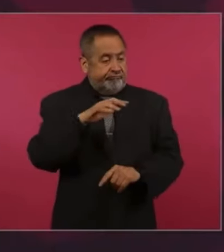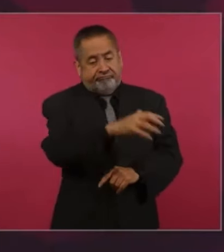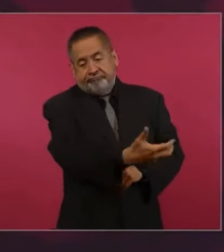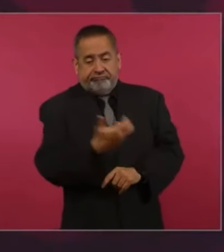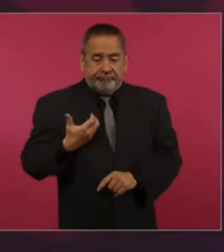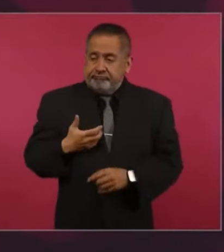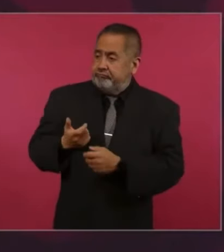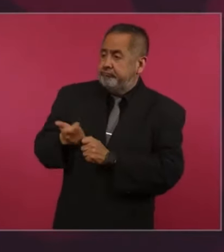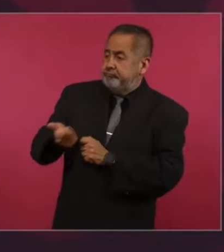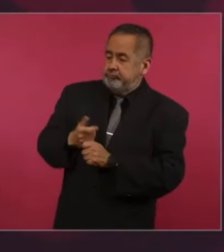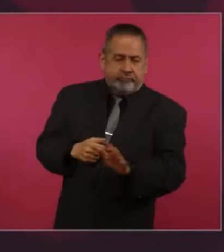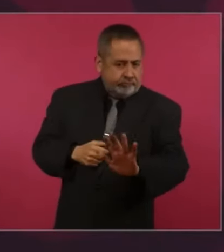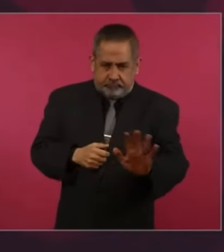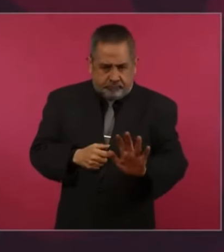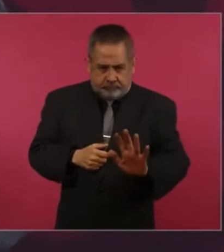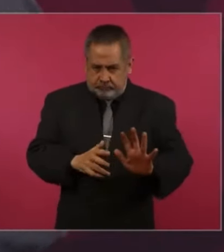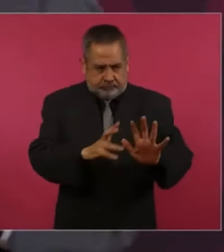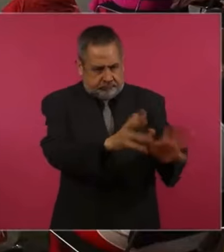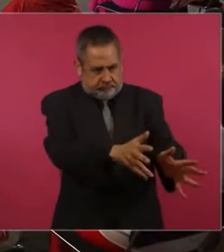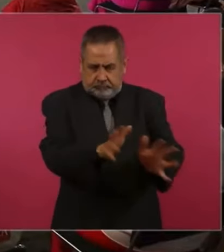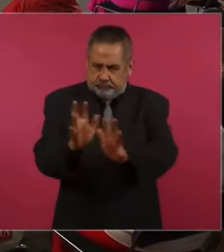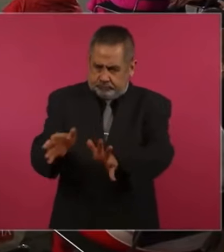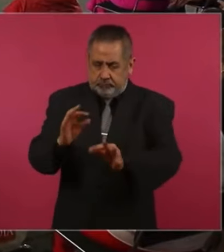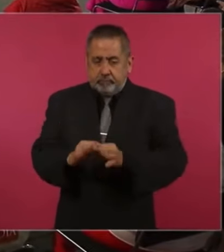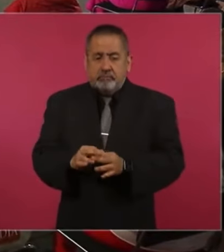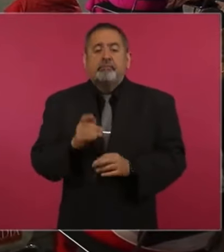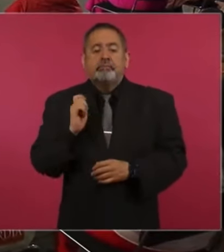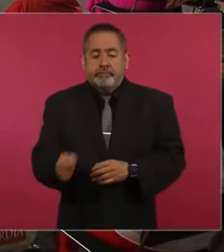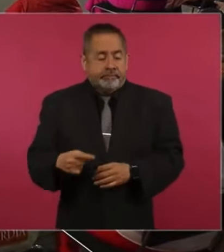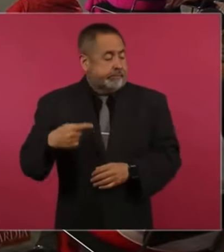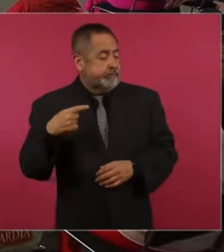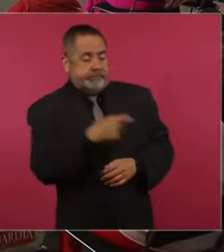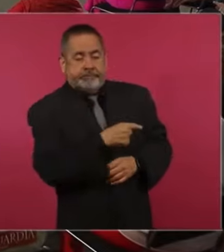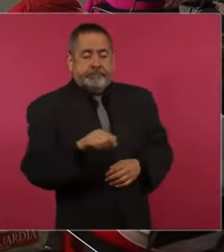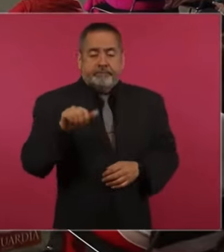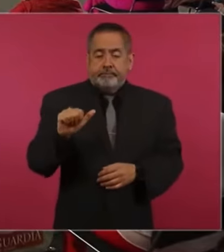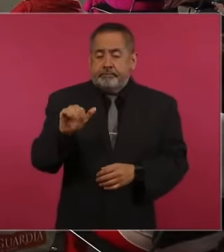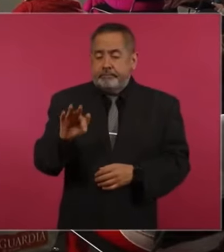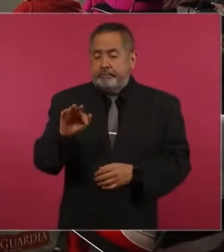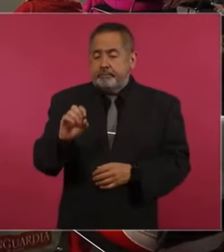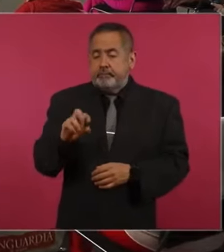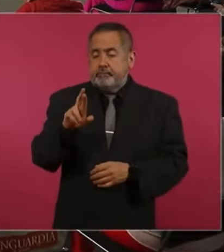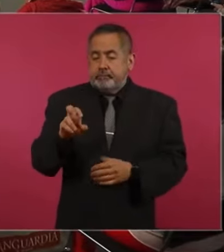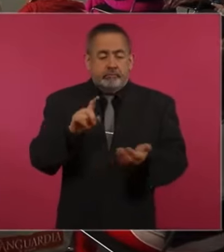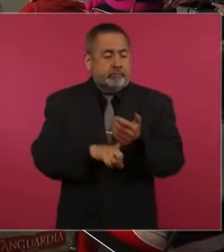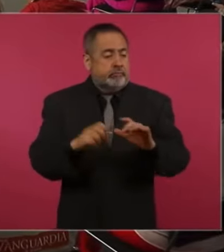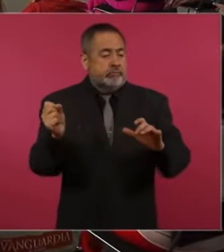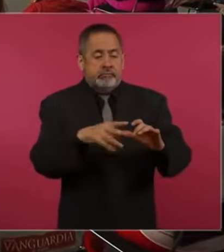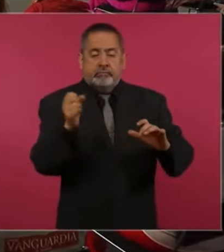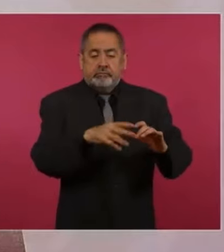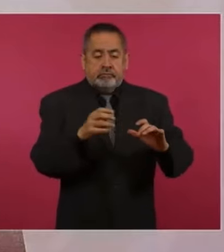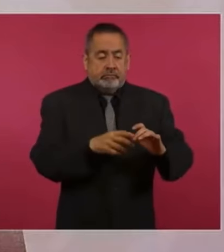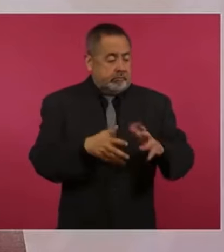sino el dinero que manejan ilegalmente